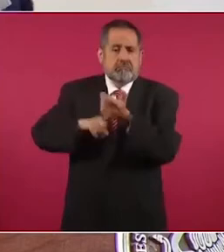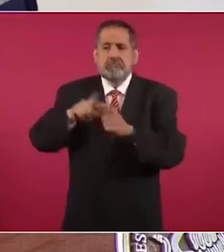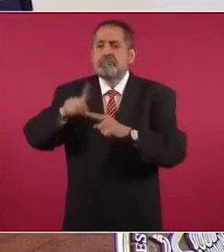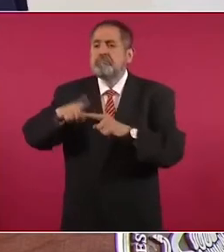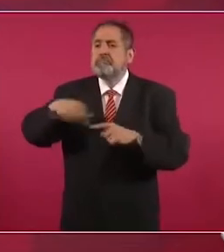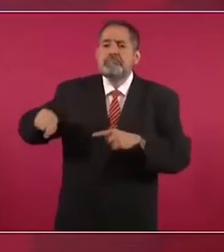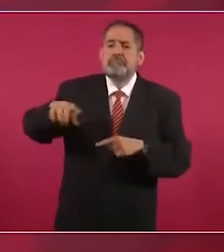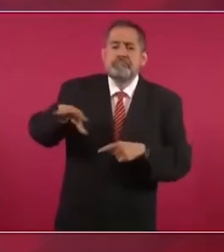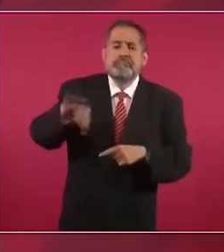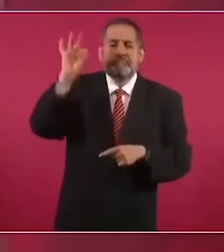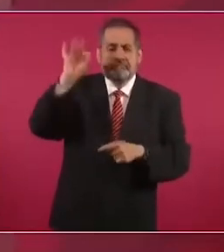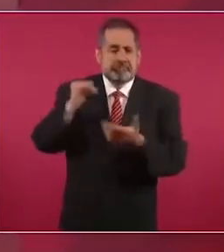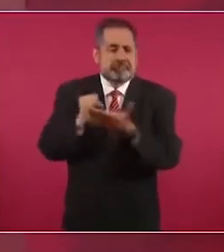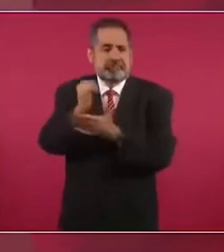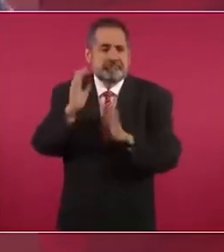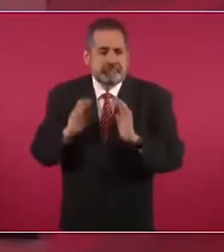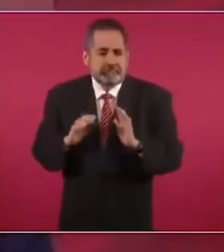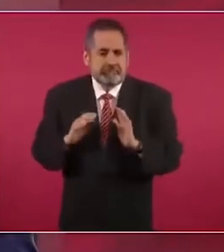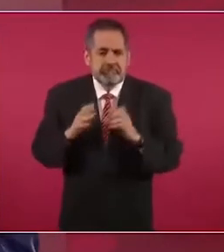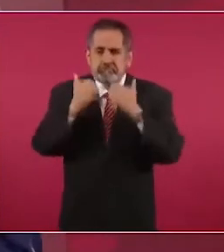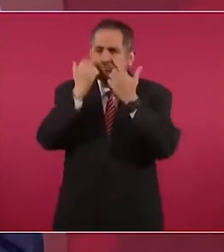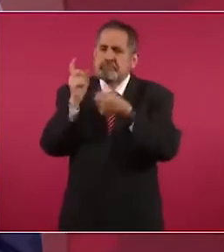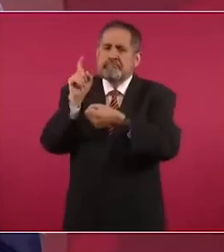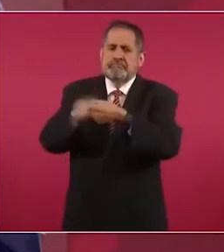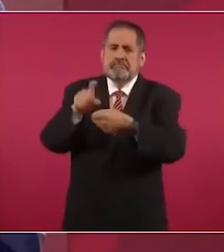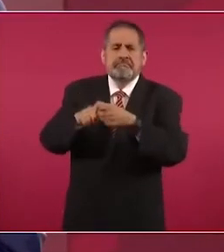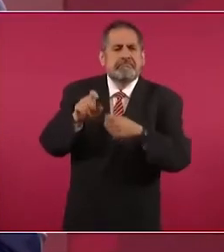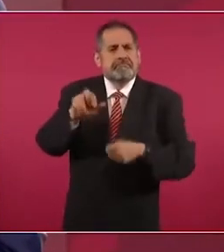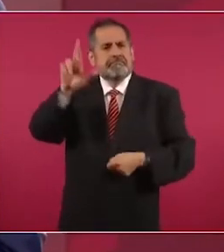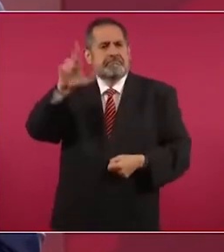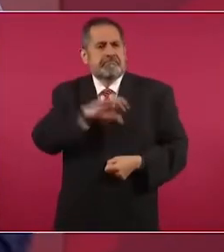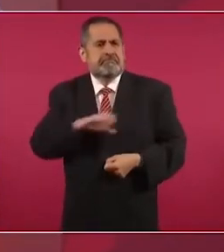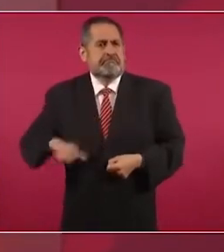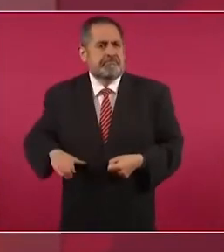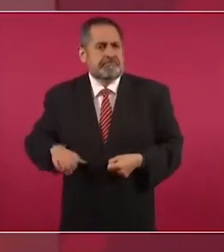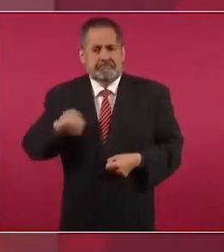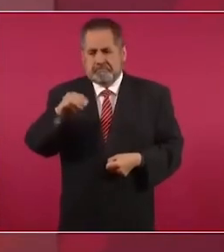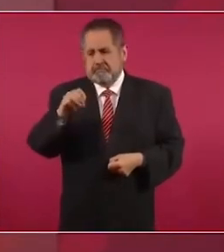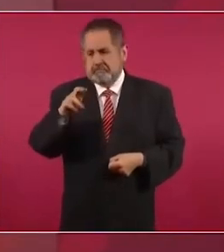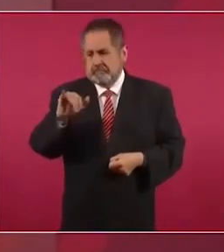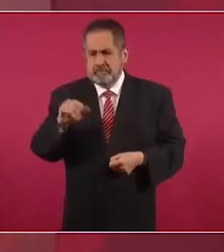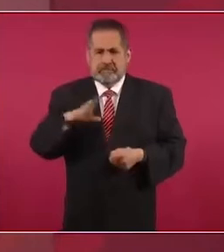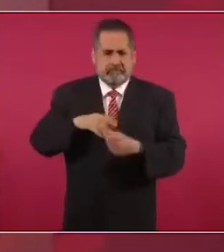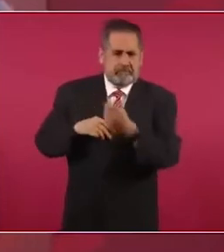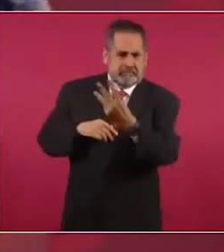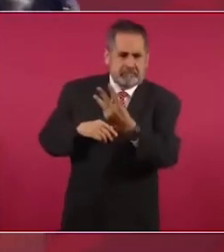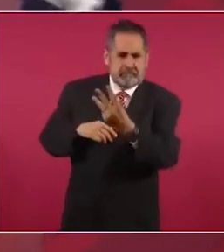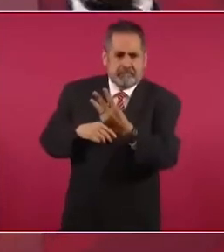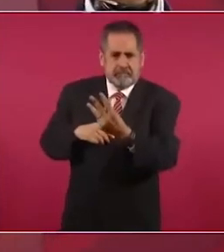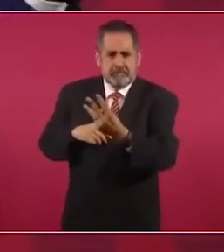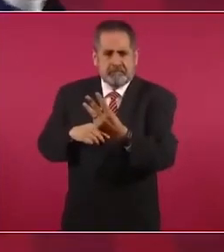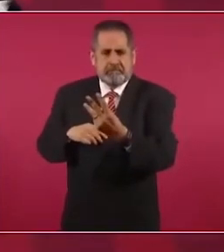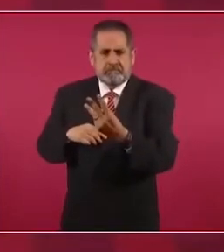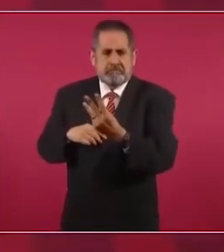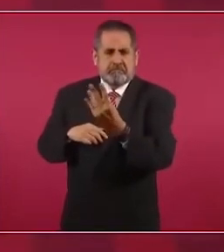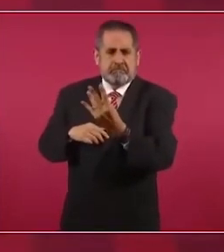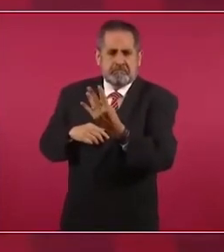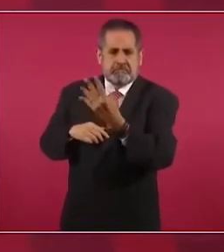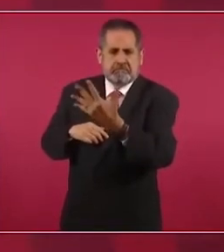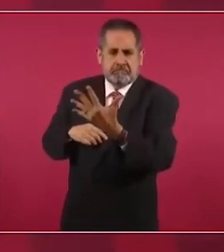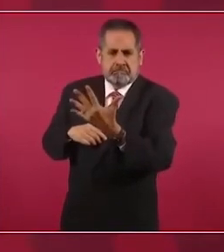los que quieran inscribirse, pero hay tres y pueden dos más,